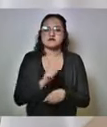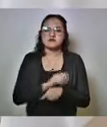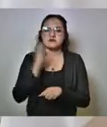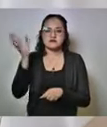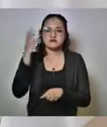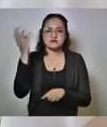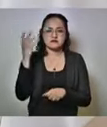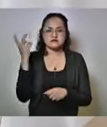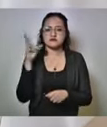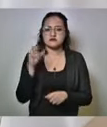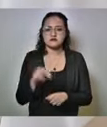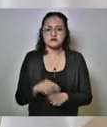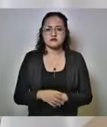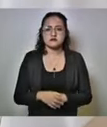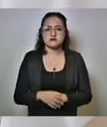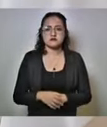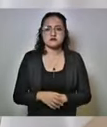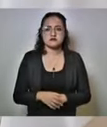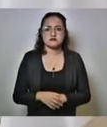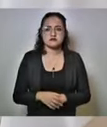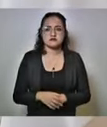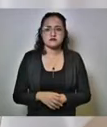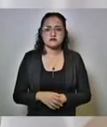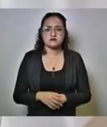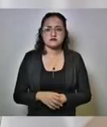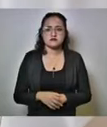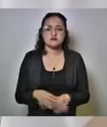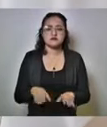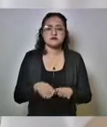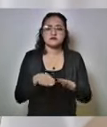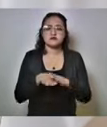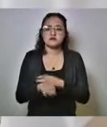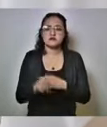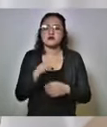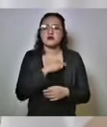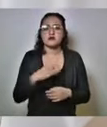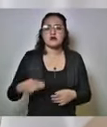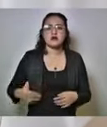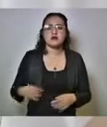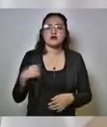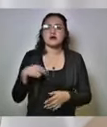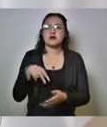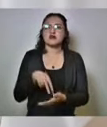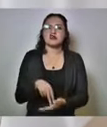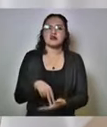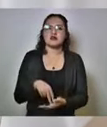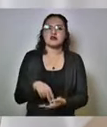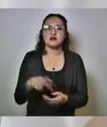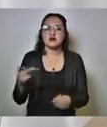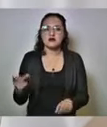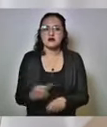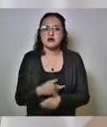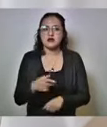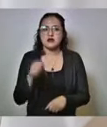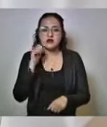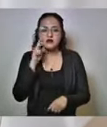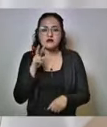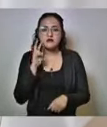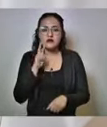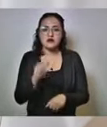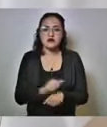en las en las entradas de los municipios esperando que pase una camioneta